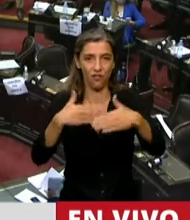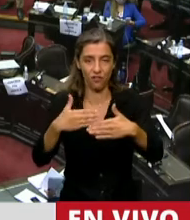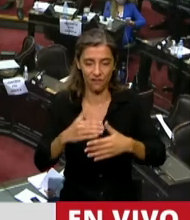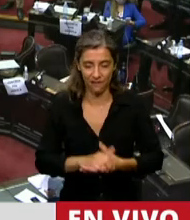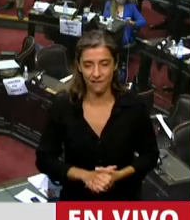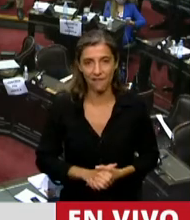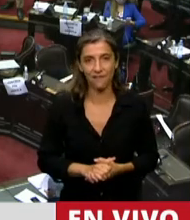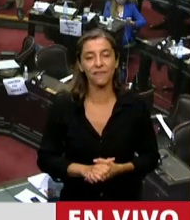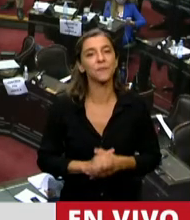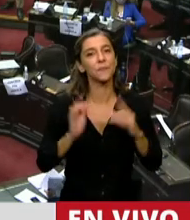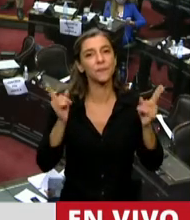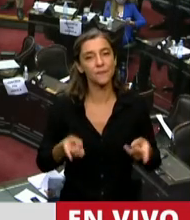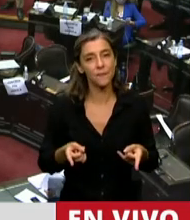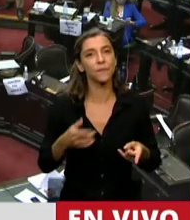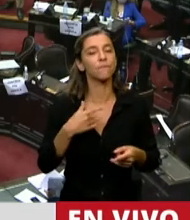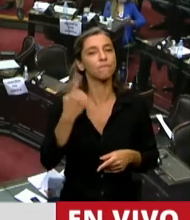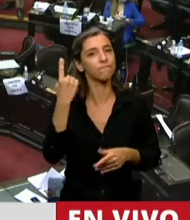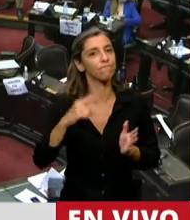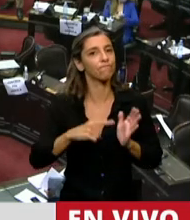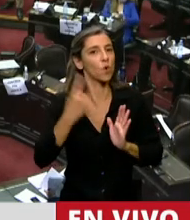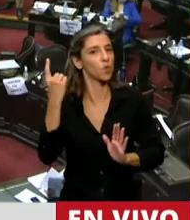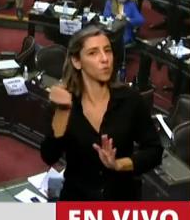Además, hay un componente muy importante.